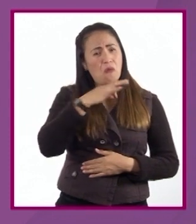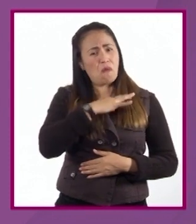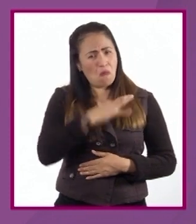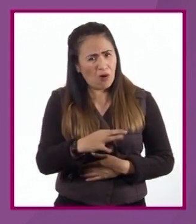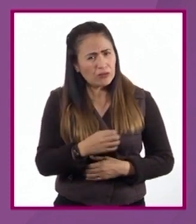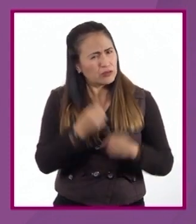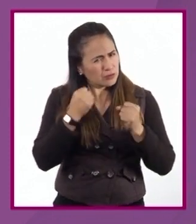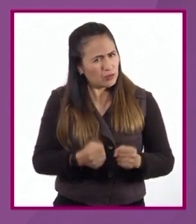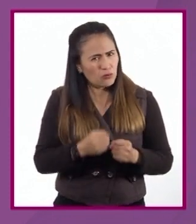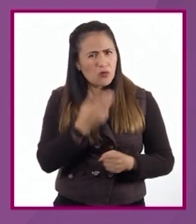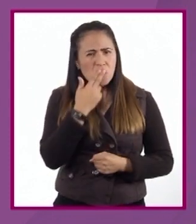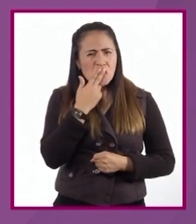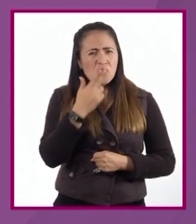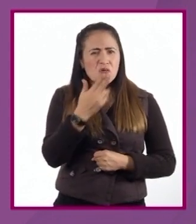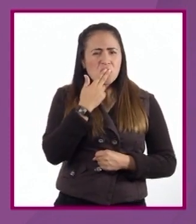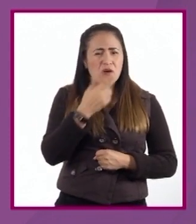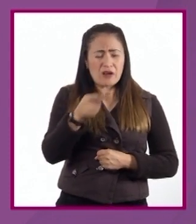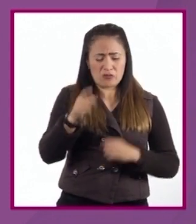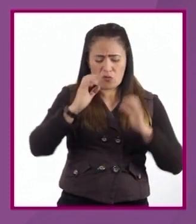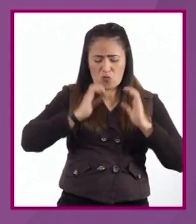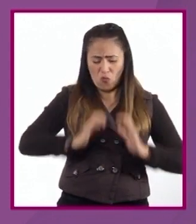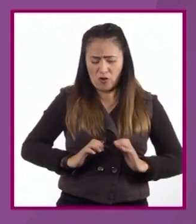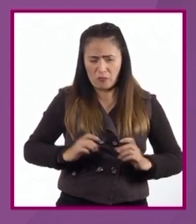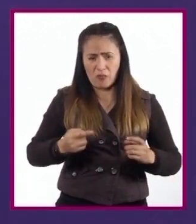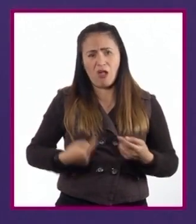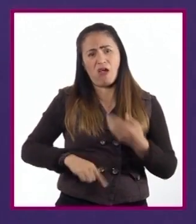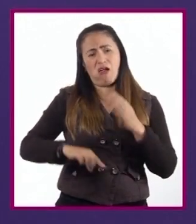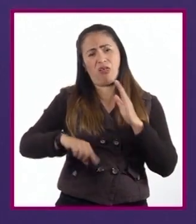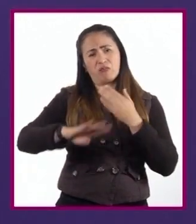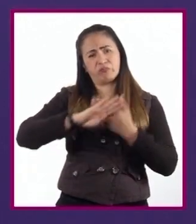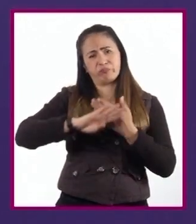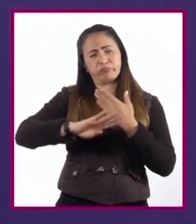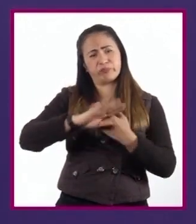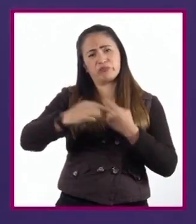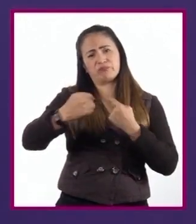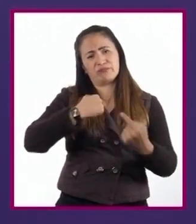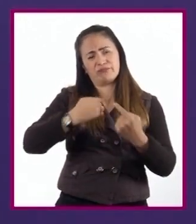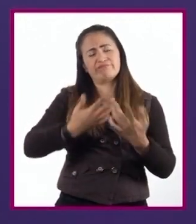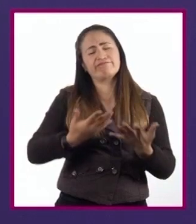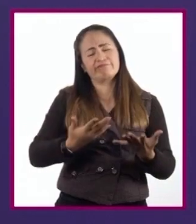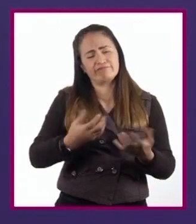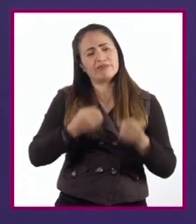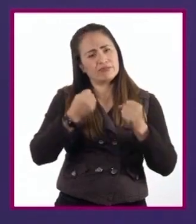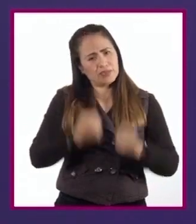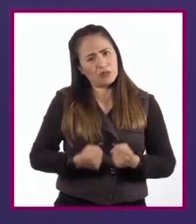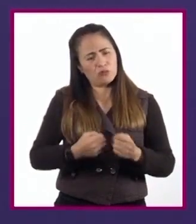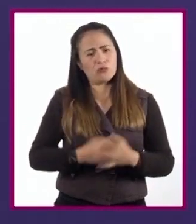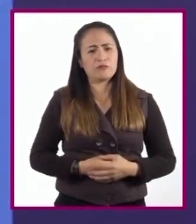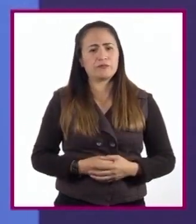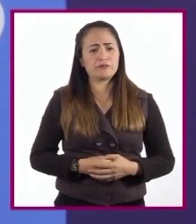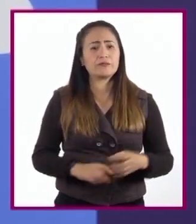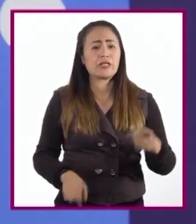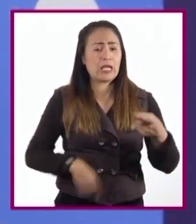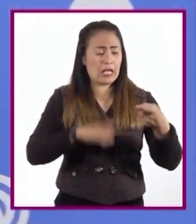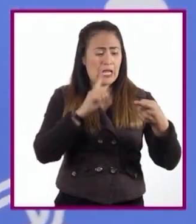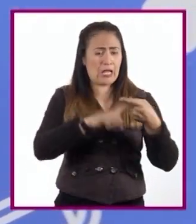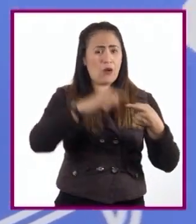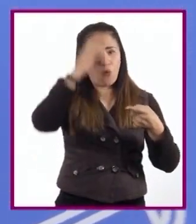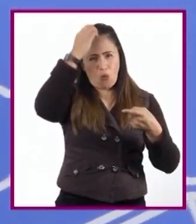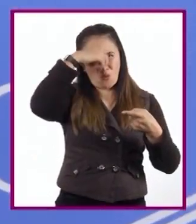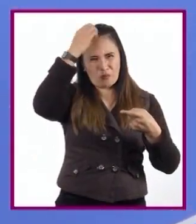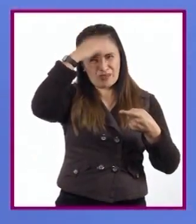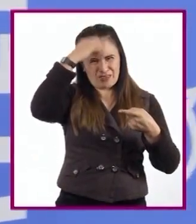tabaco afecta de manera negativa la salud de las personas. Se dan cuenta de que a pesar de que en una opinión personal,